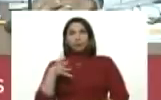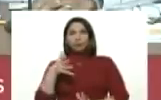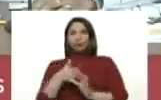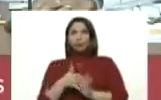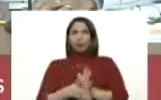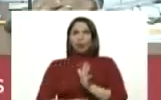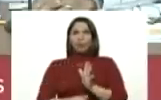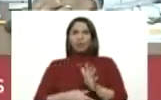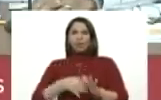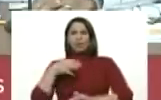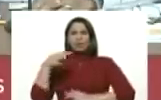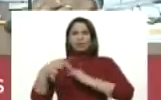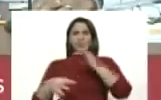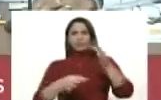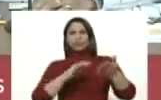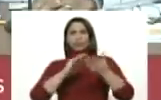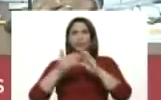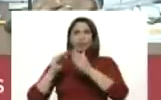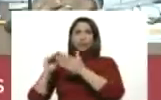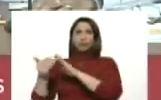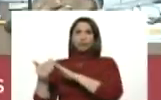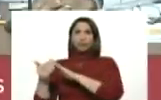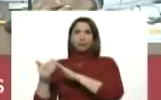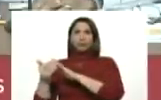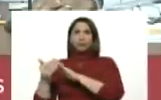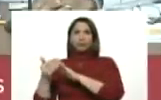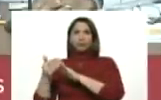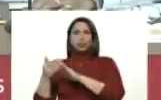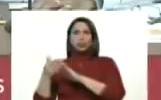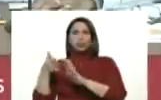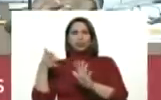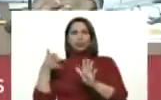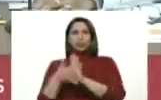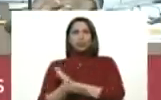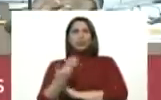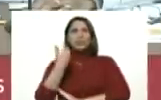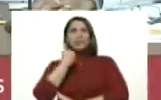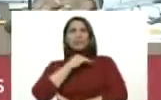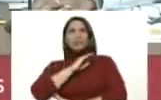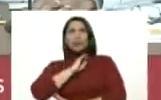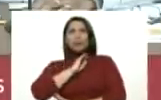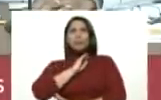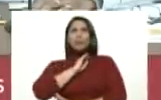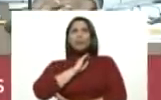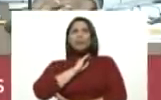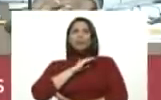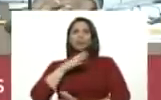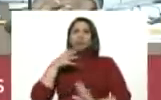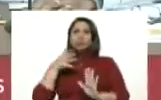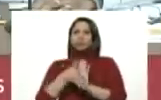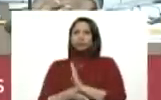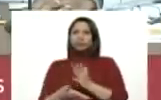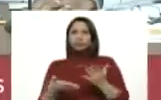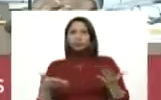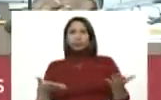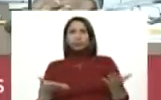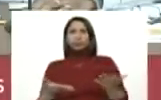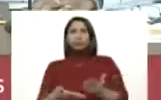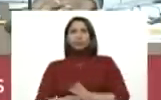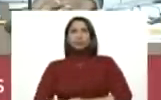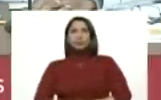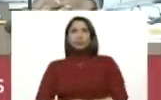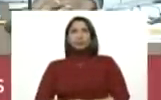transmisión comunitaria. En cuanto a los enfermos. En cuanto a